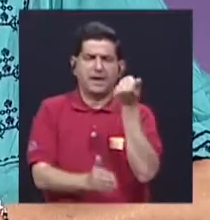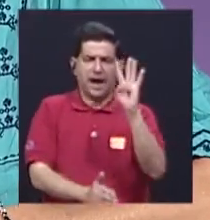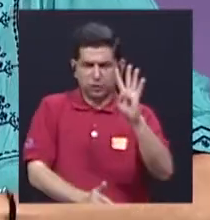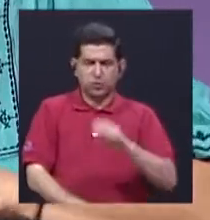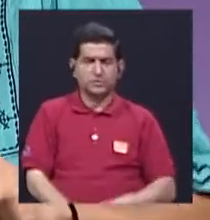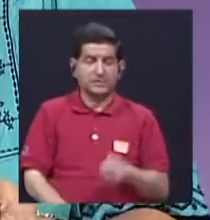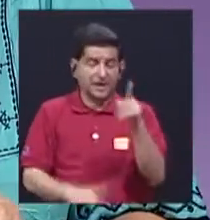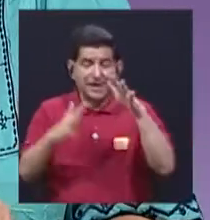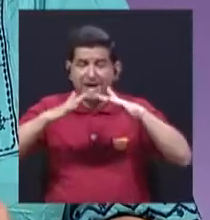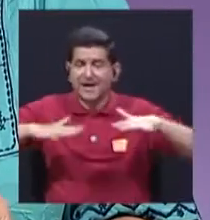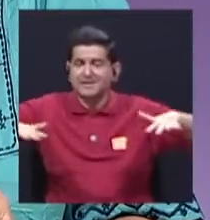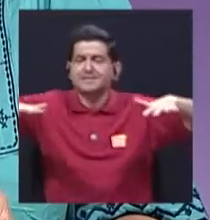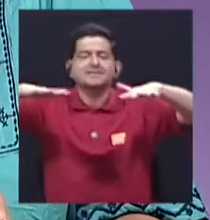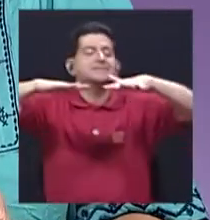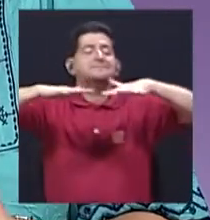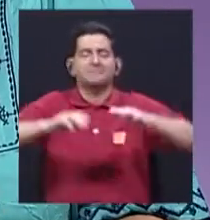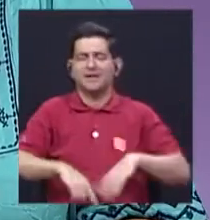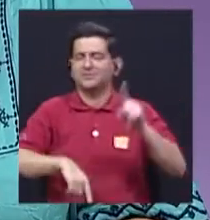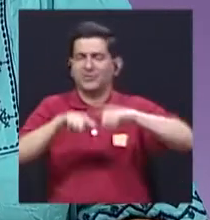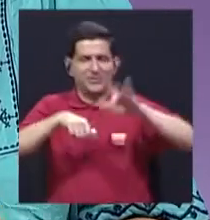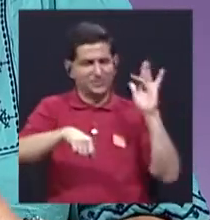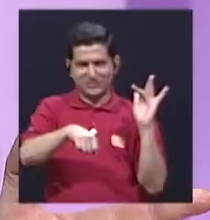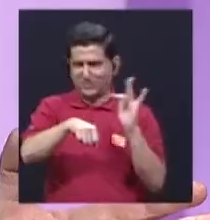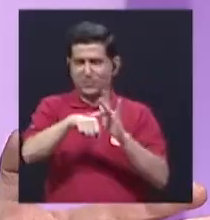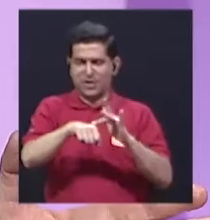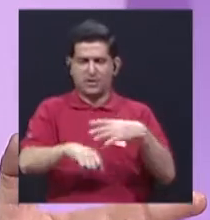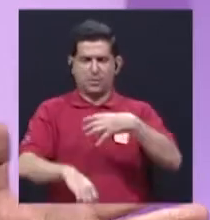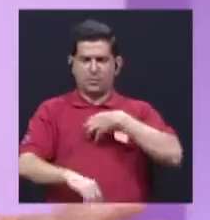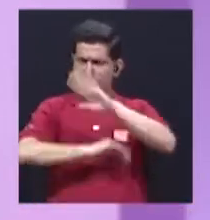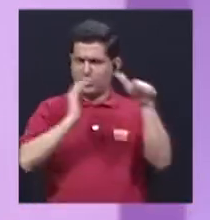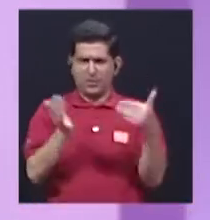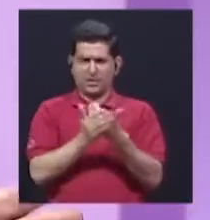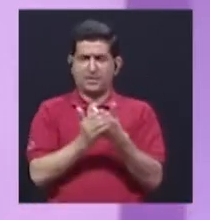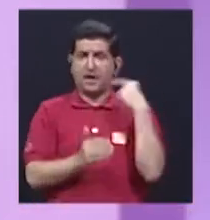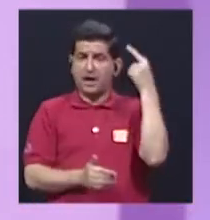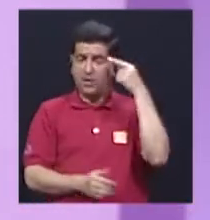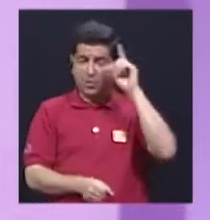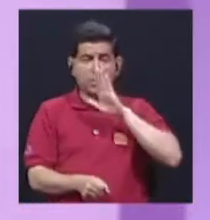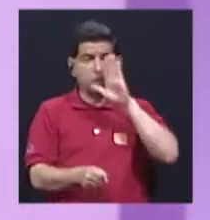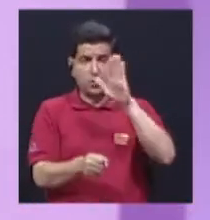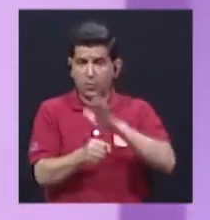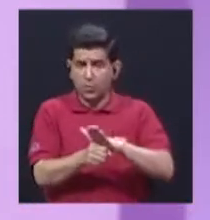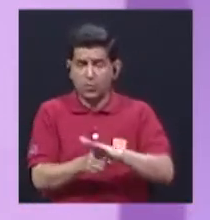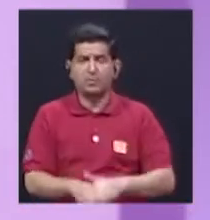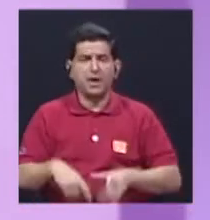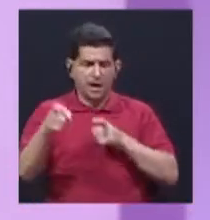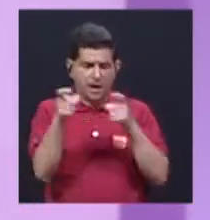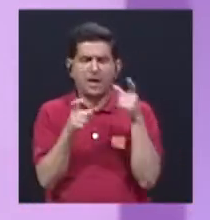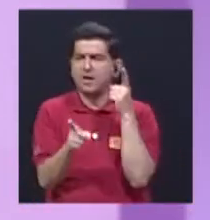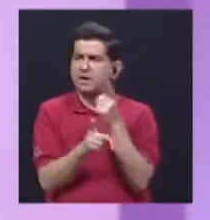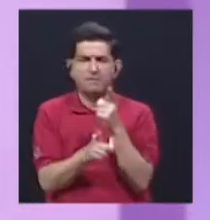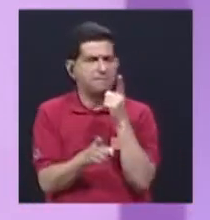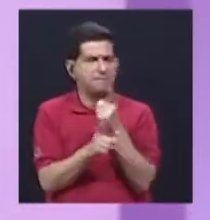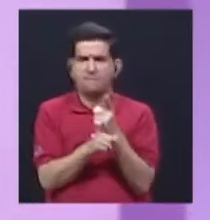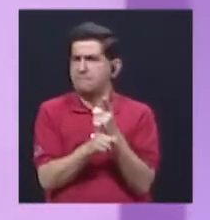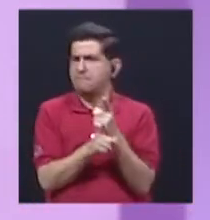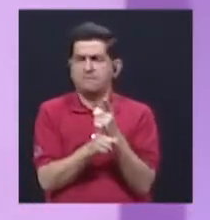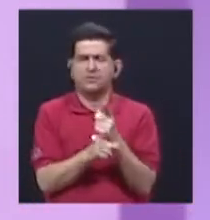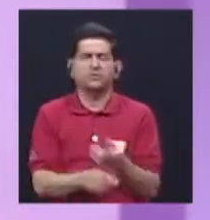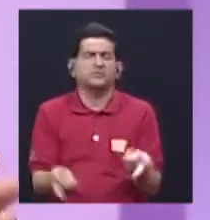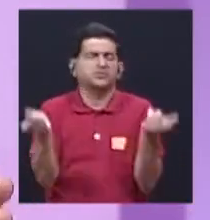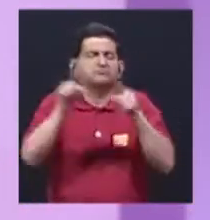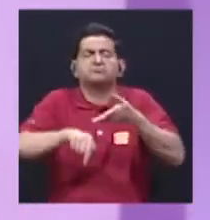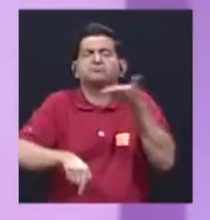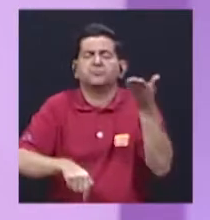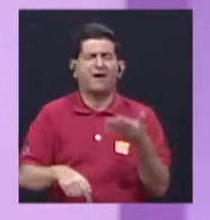ese espacio, ese intangible que nos pertenece, el Estado no ha cumplido con su obligación de administrarlo correctamente. Entonces, ¿qué es lo que ha